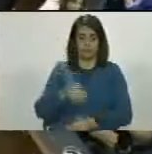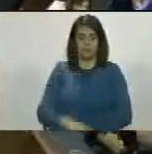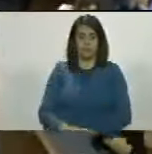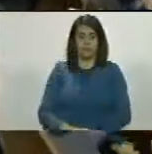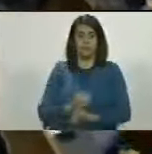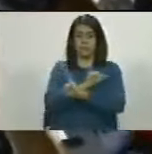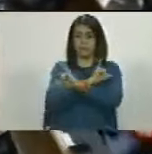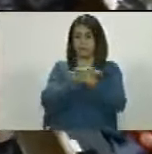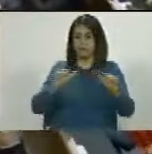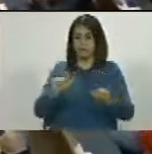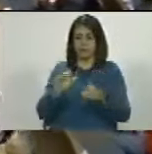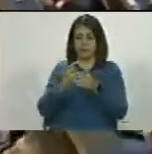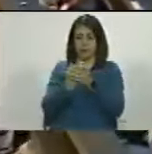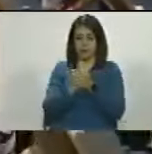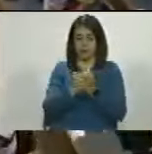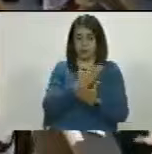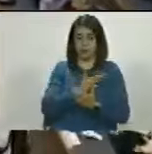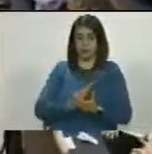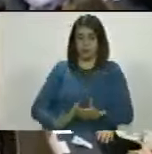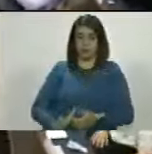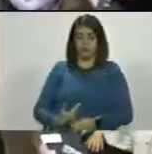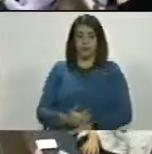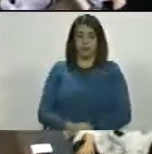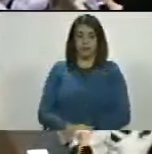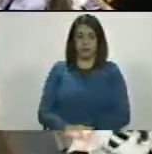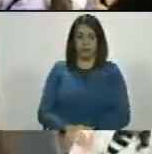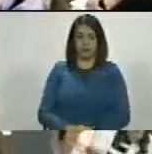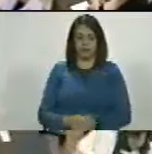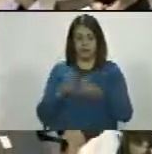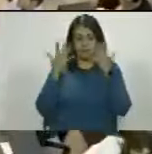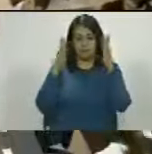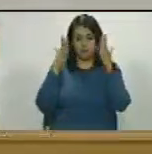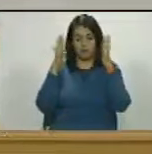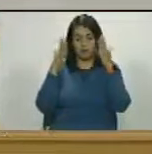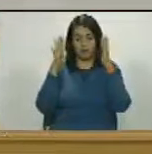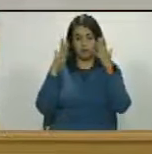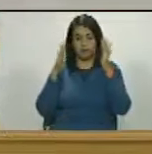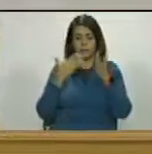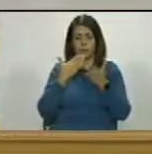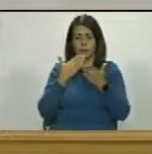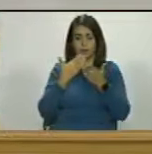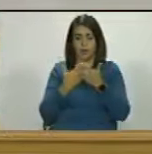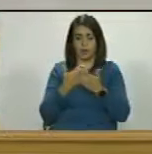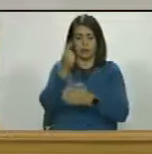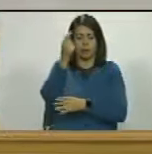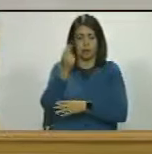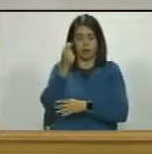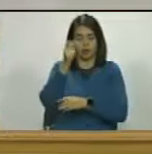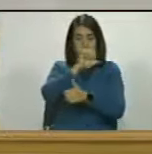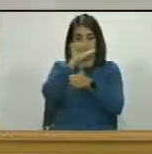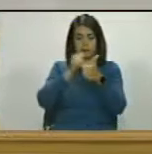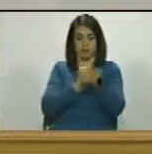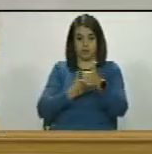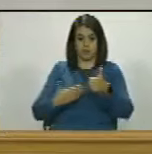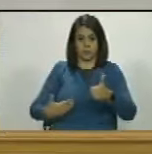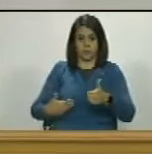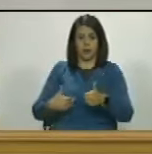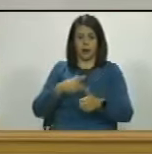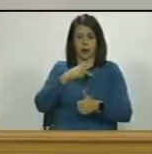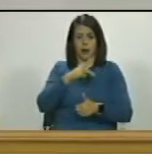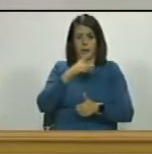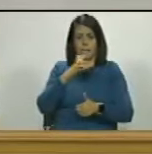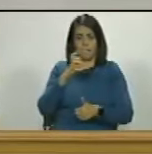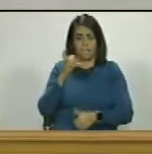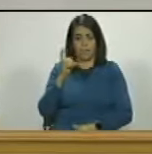Venezuela es todo compañero presidente gracias querido diputado vicepresidente Pedro